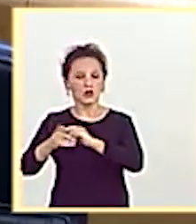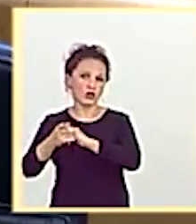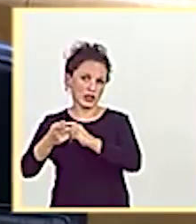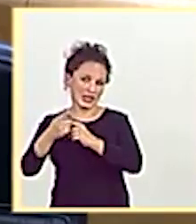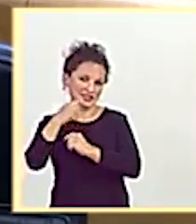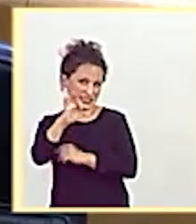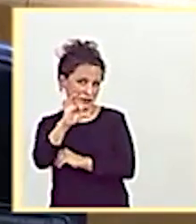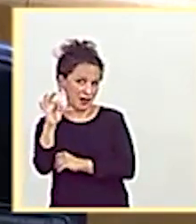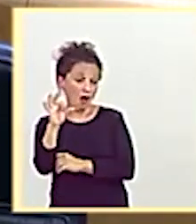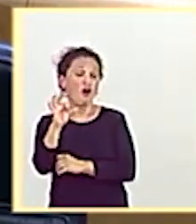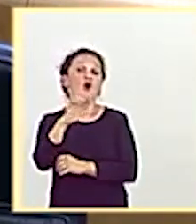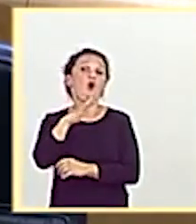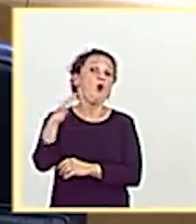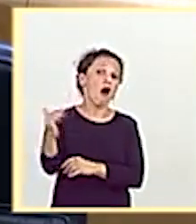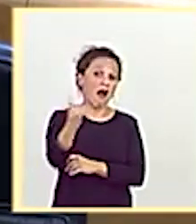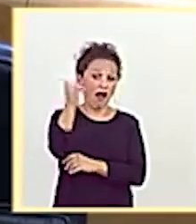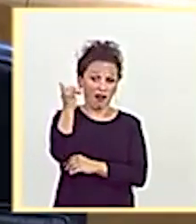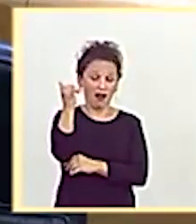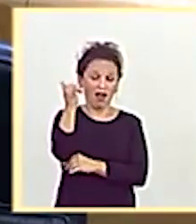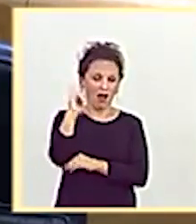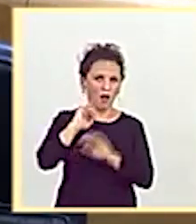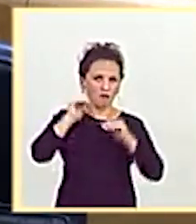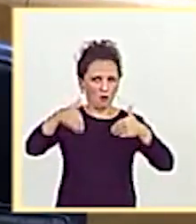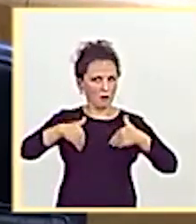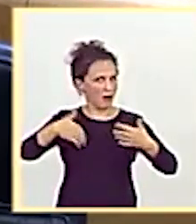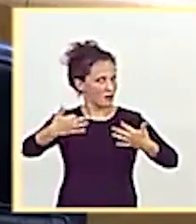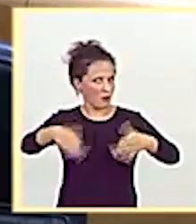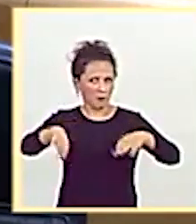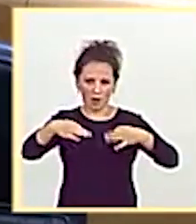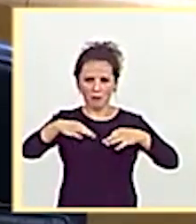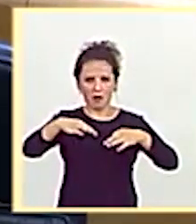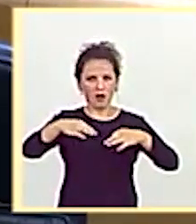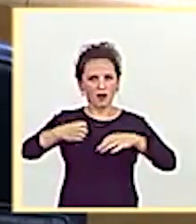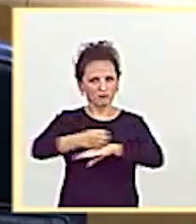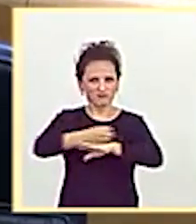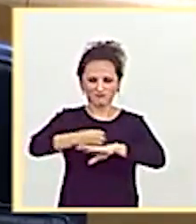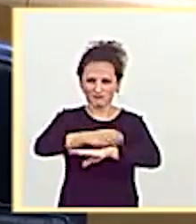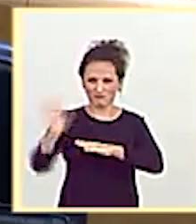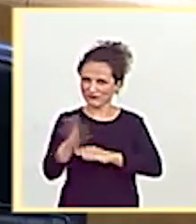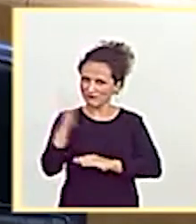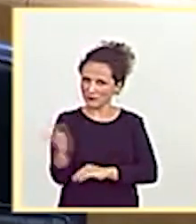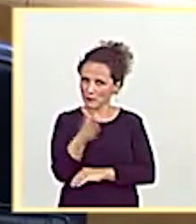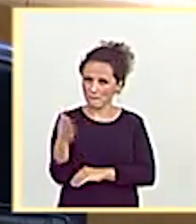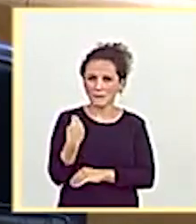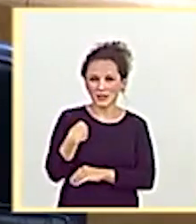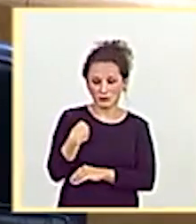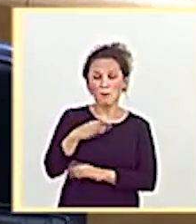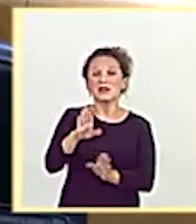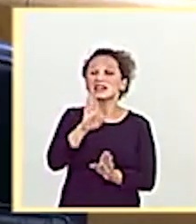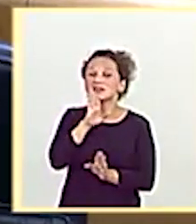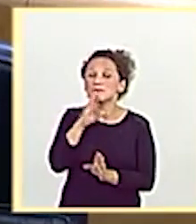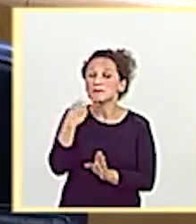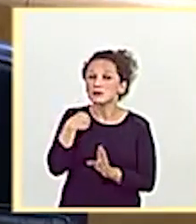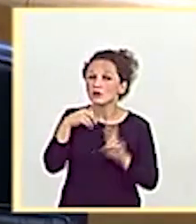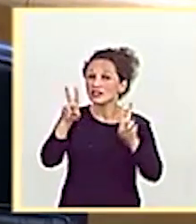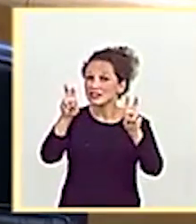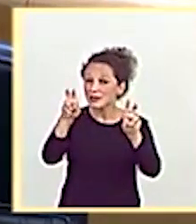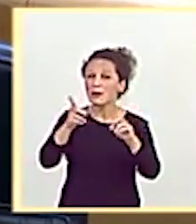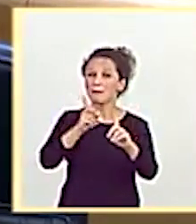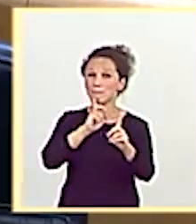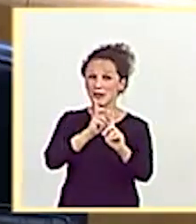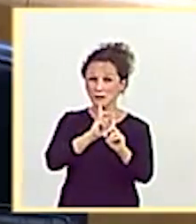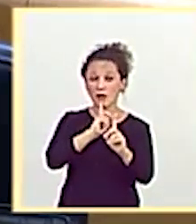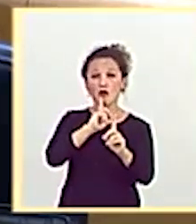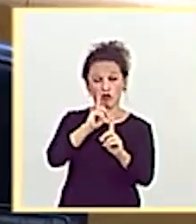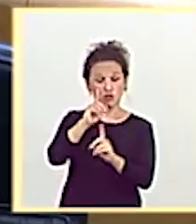todos y las circunstancias sanitarias nos lo permitan para restablecer todo. Y en el caso concreto que me dice de las cercanías de Bilbao, en la comarca de Ayala,